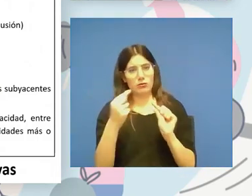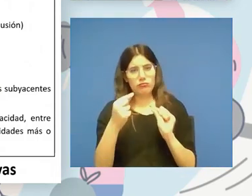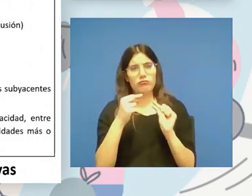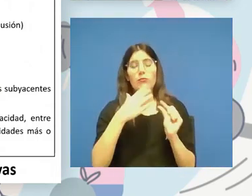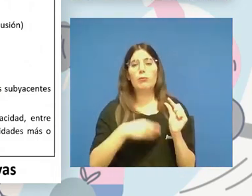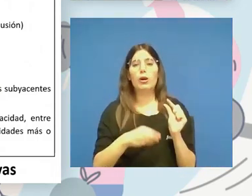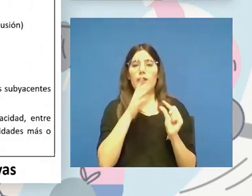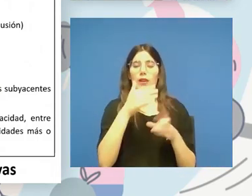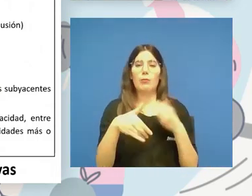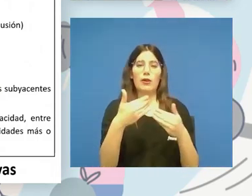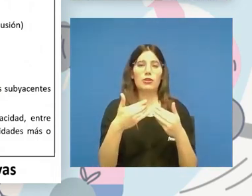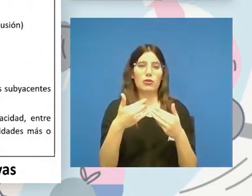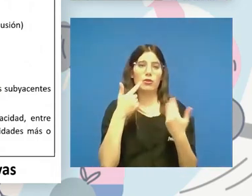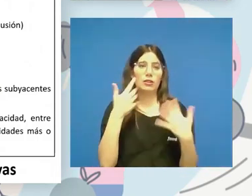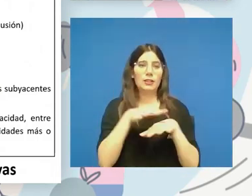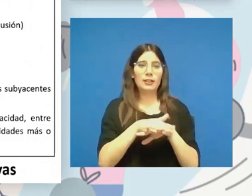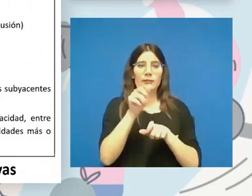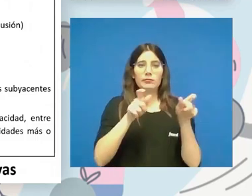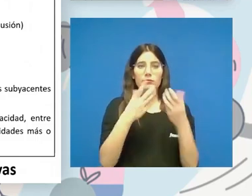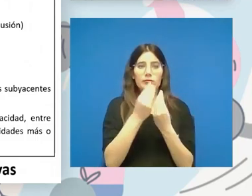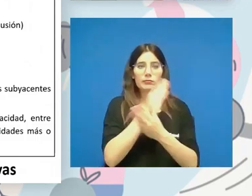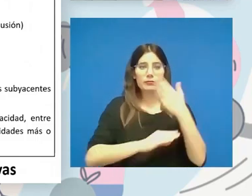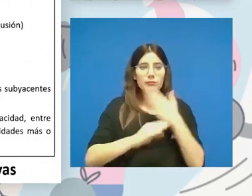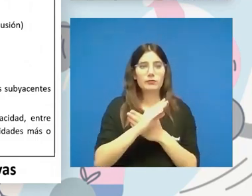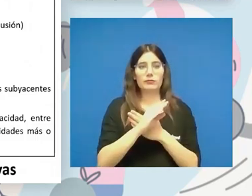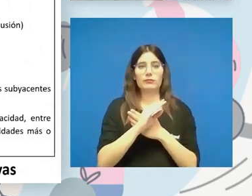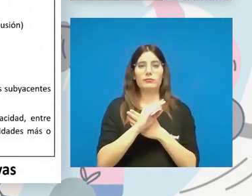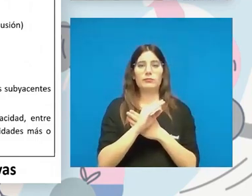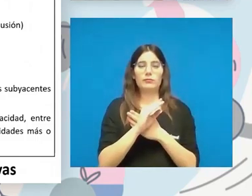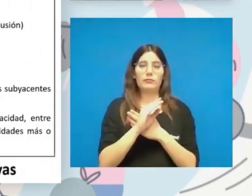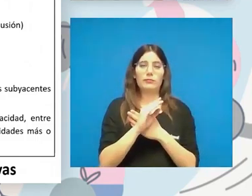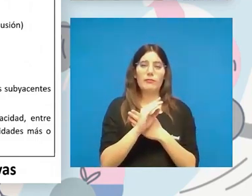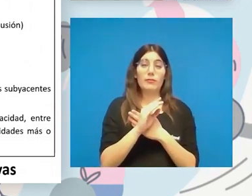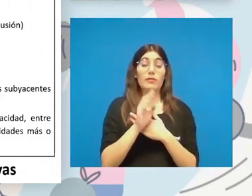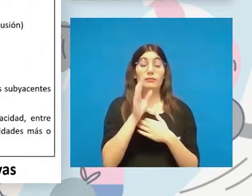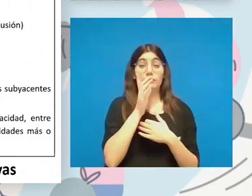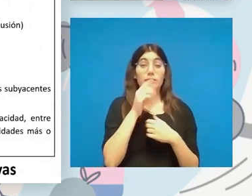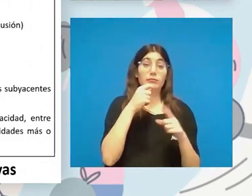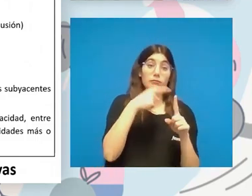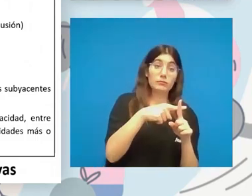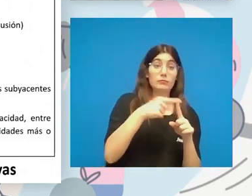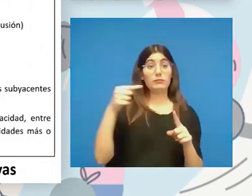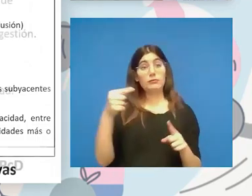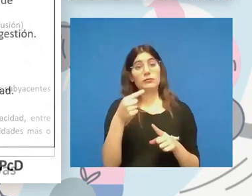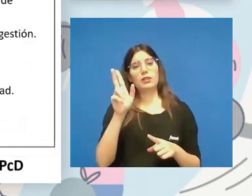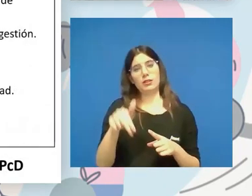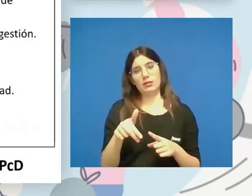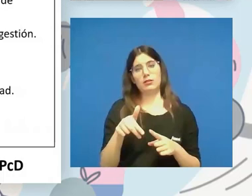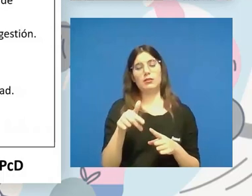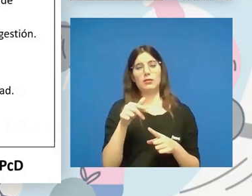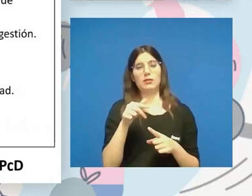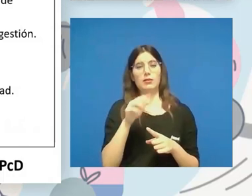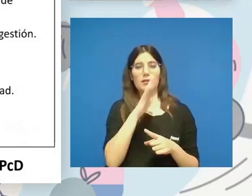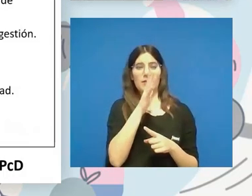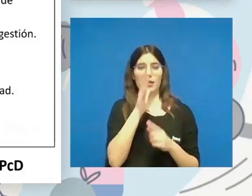el proceso de integración de las personas con discapacidad a las federaciones unideportivas y pros y contras de integrarlos en las federaciones